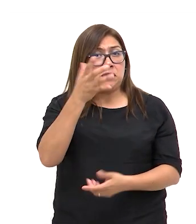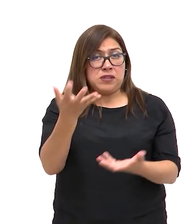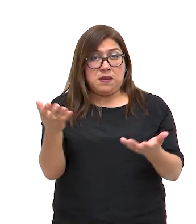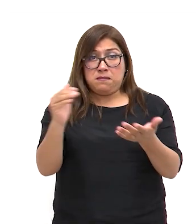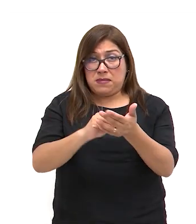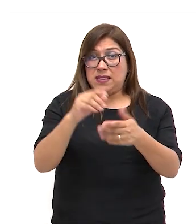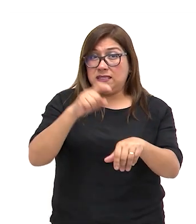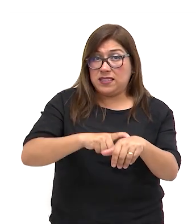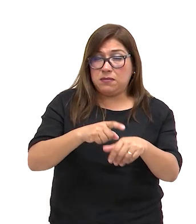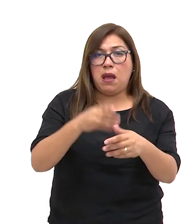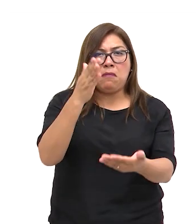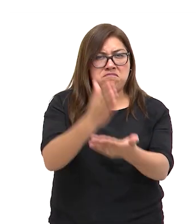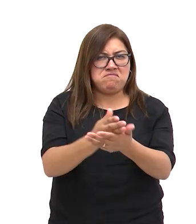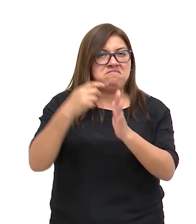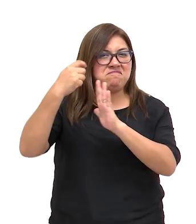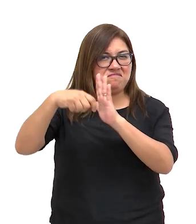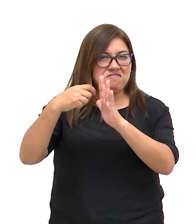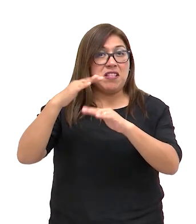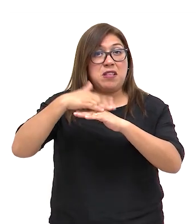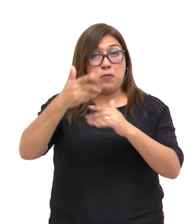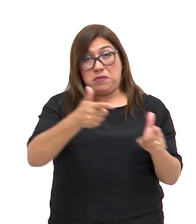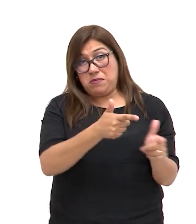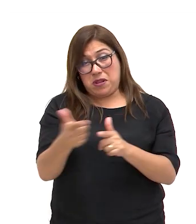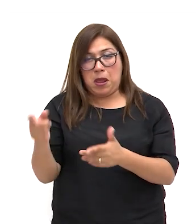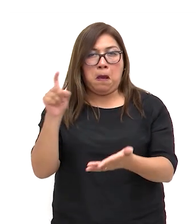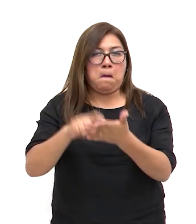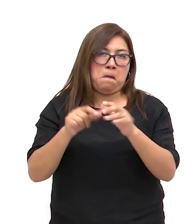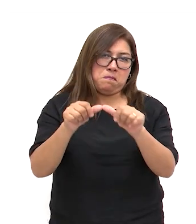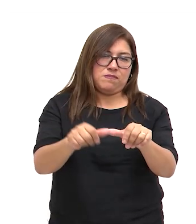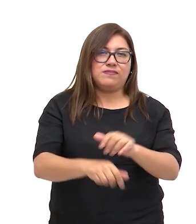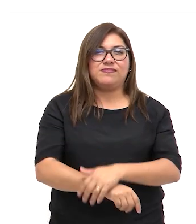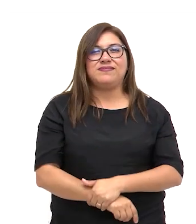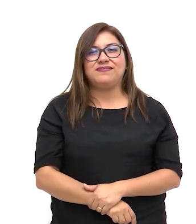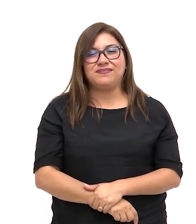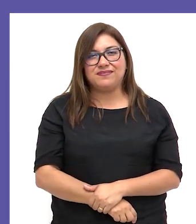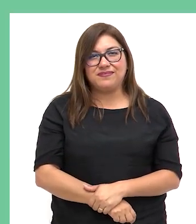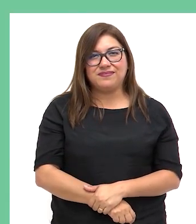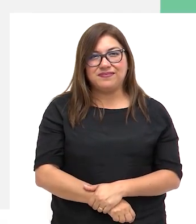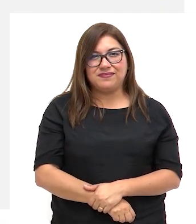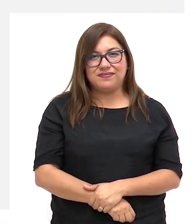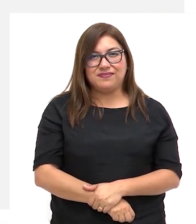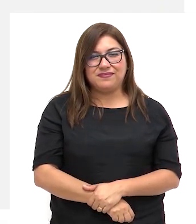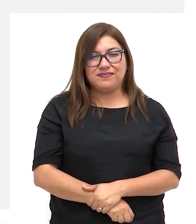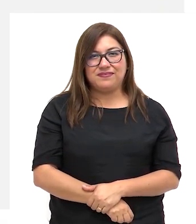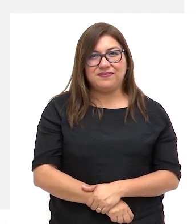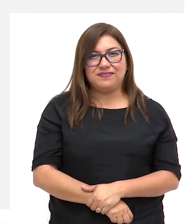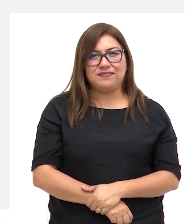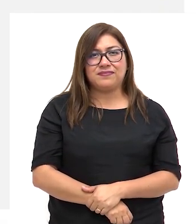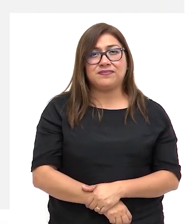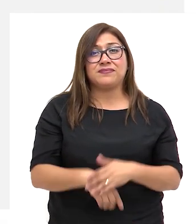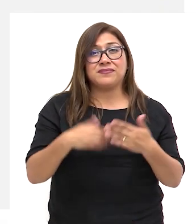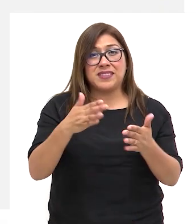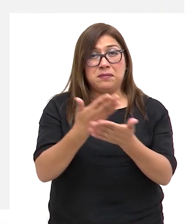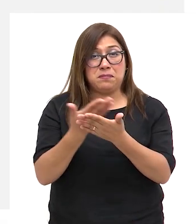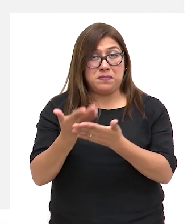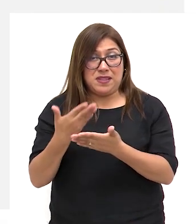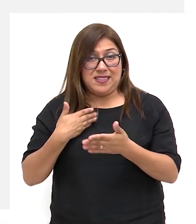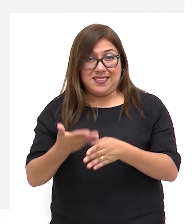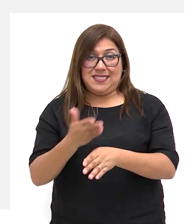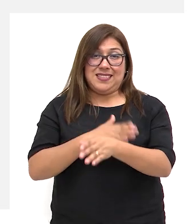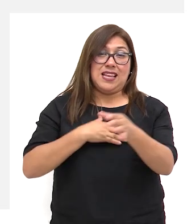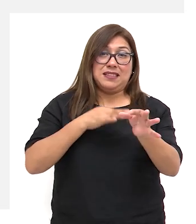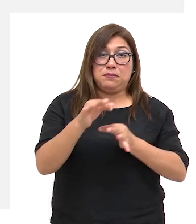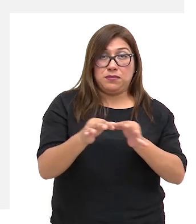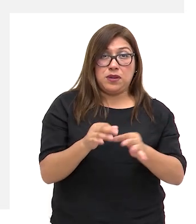más tiempo, puedes pausar el video y continuar cuando estés lista o listo. Como se evidencia en la cita anterior,